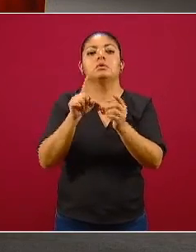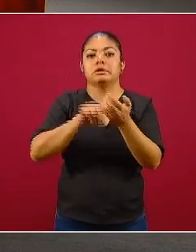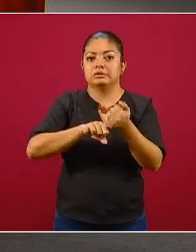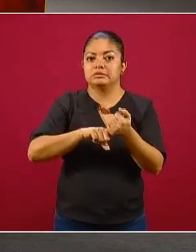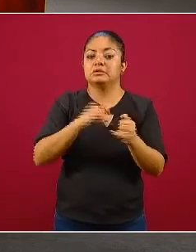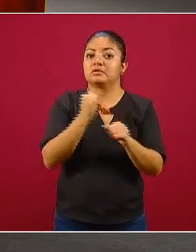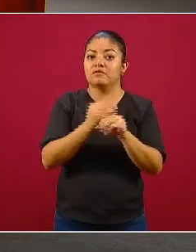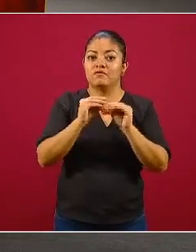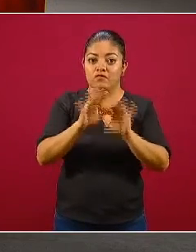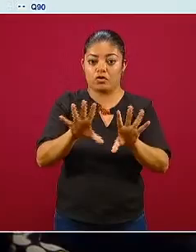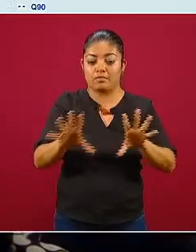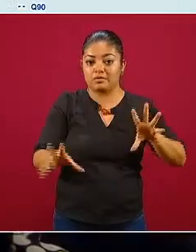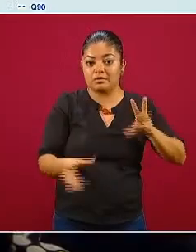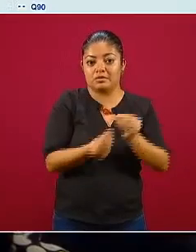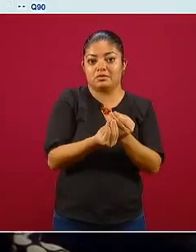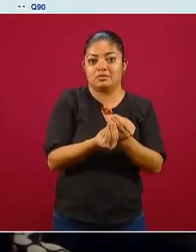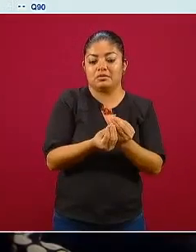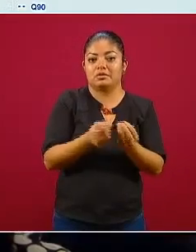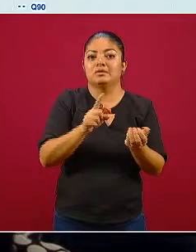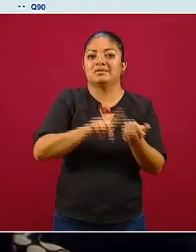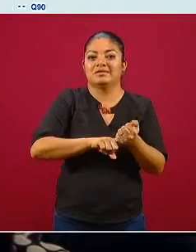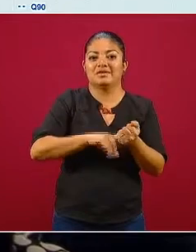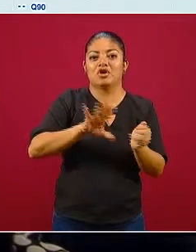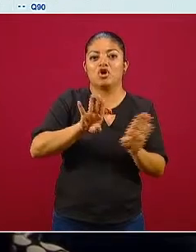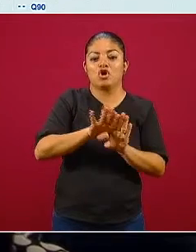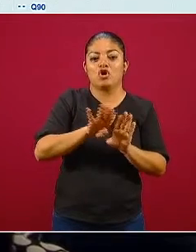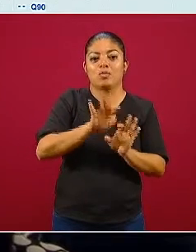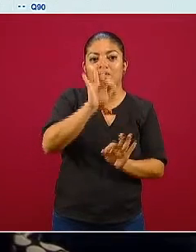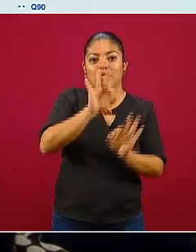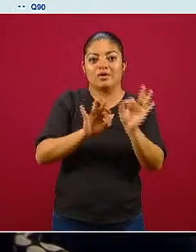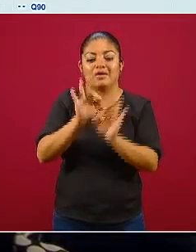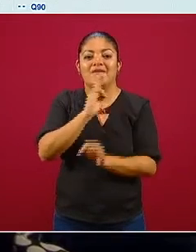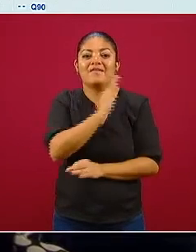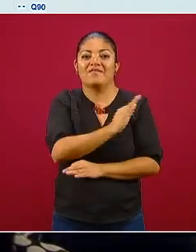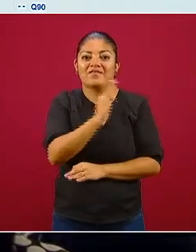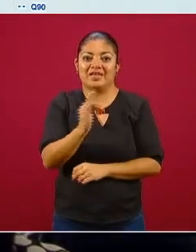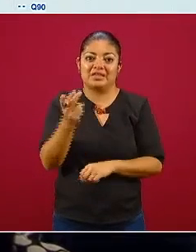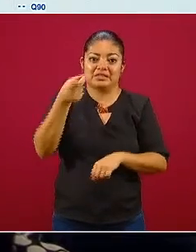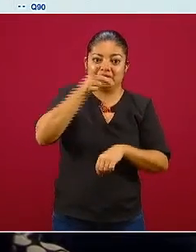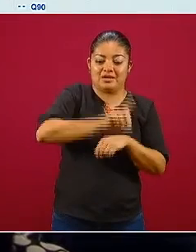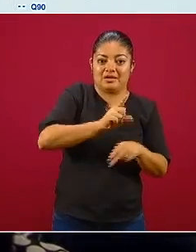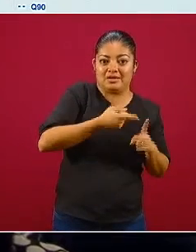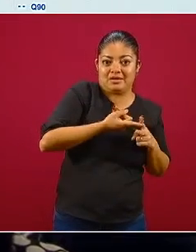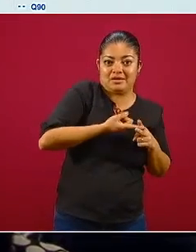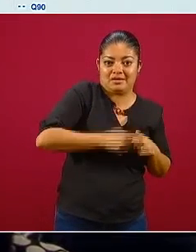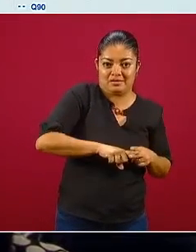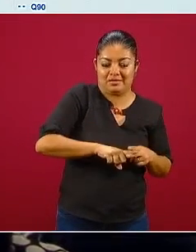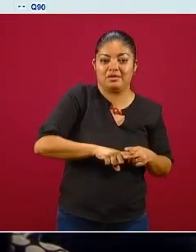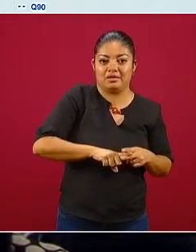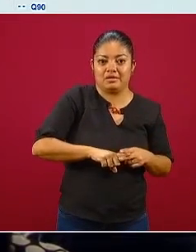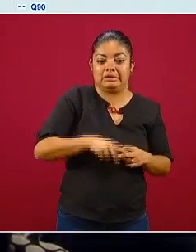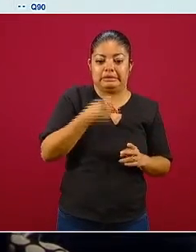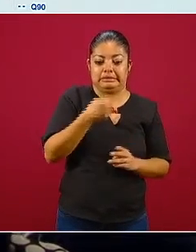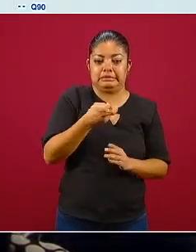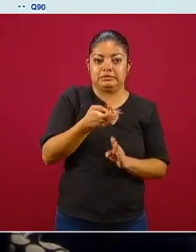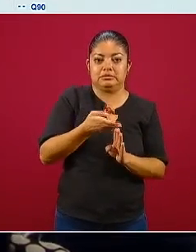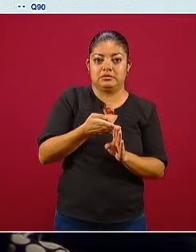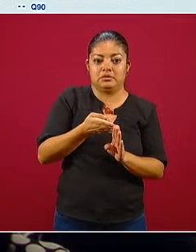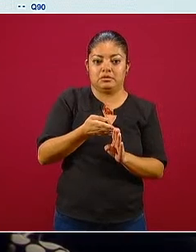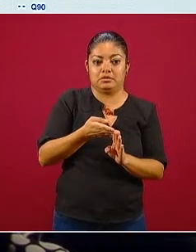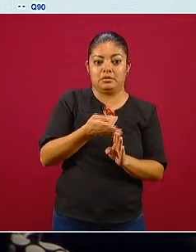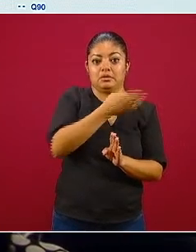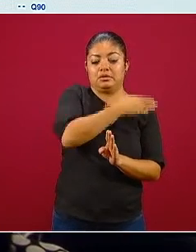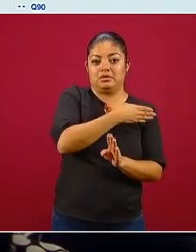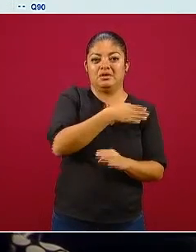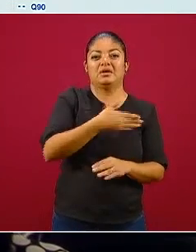información complementaria que es graficar por fecha de inicio de los síntomas que es la antepenúltima gráfica que